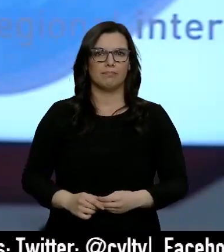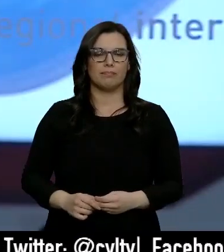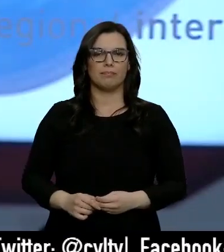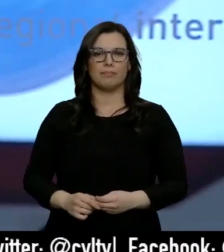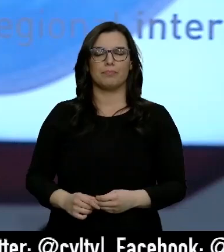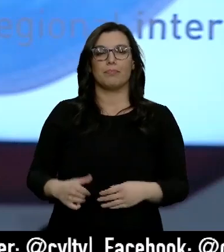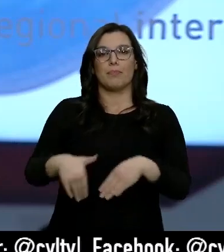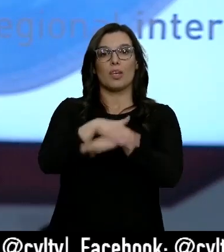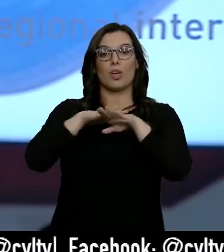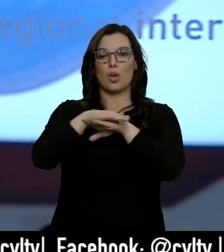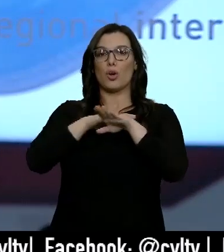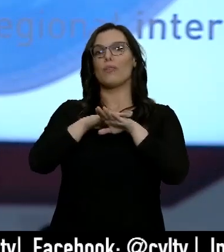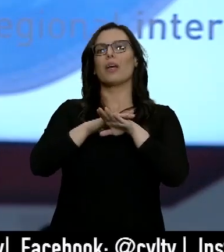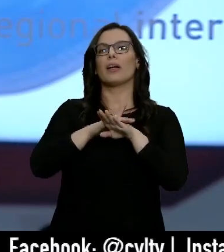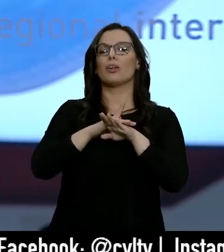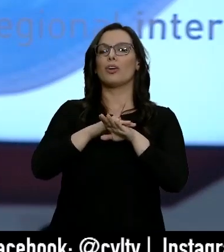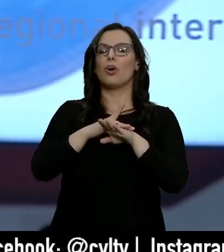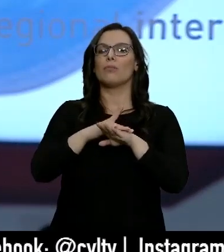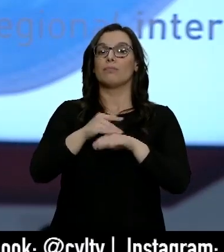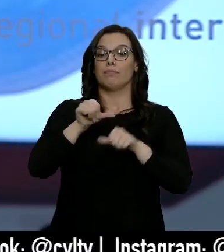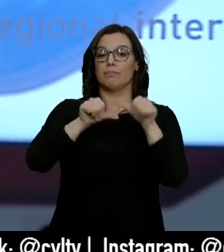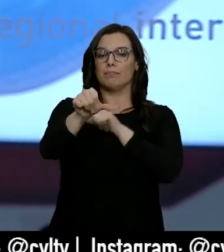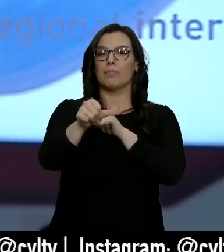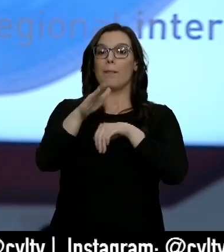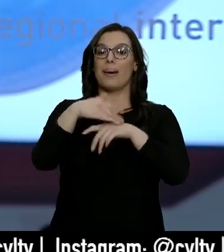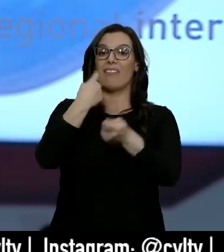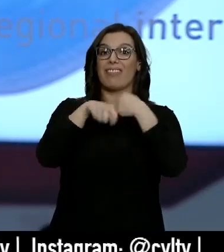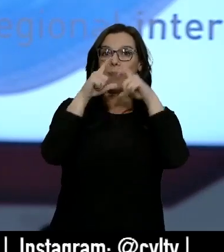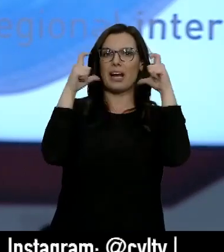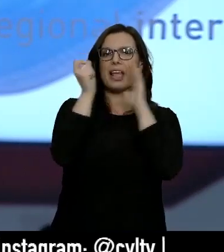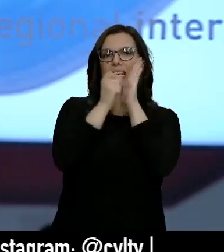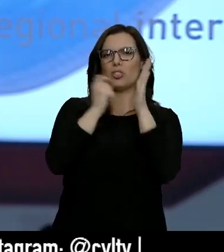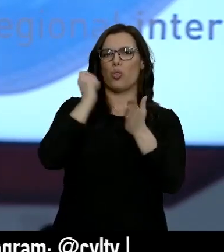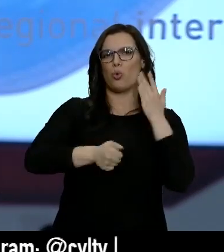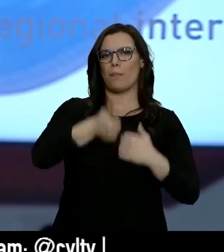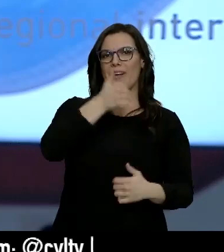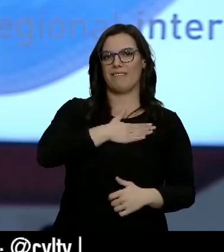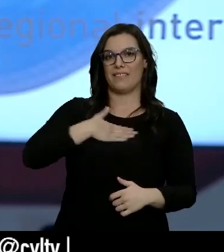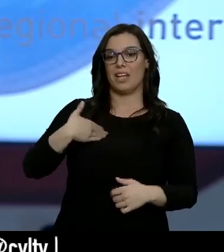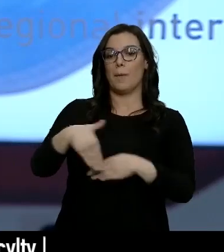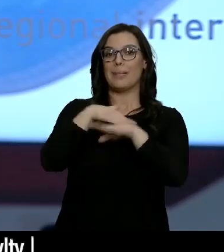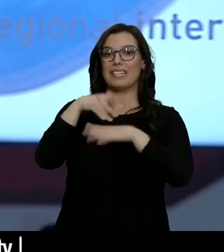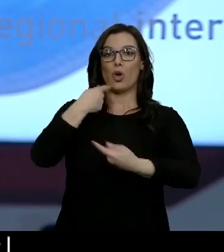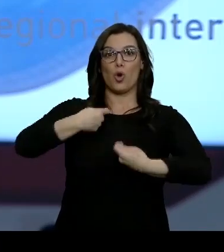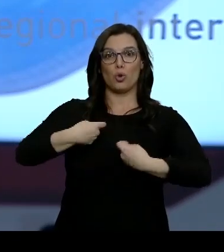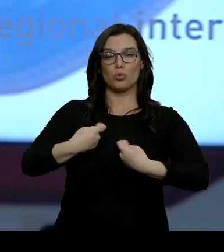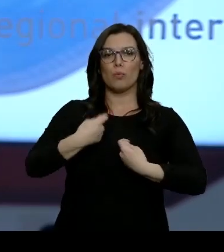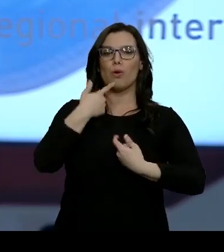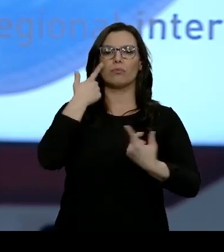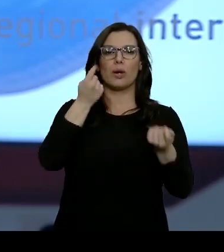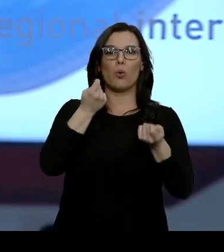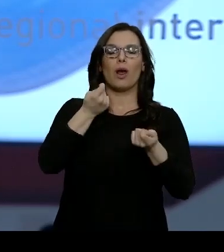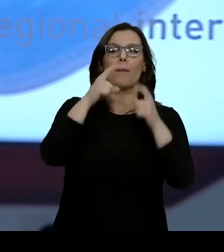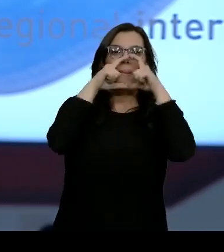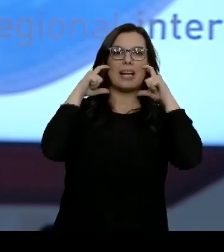El gobierno va a endurecer los requisitos de fabricación y venta de las mascarillas. Desde el Ministerio de Consumo regulan tanto las mascarillas